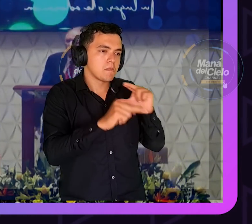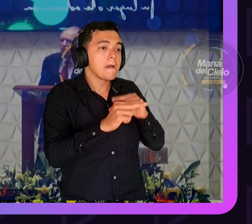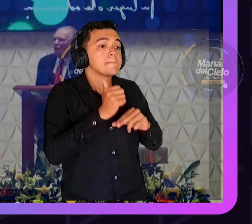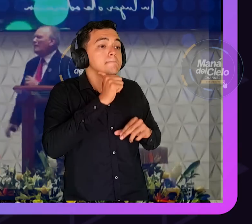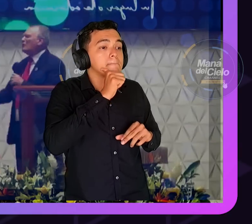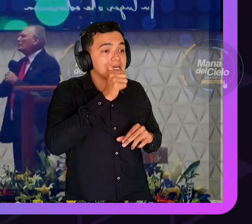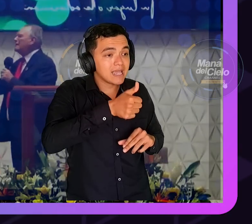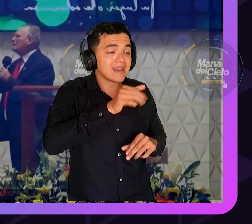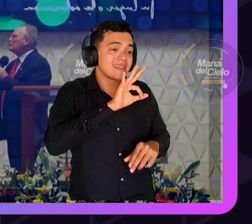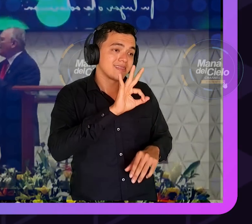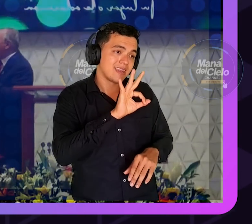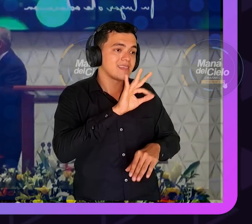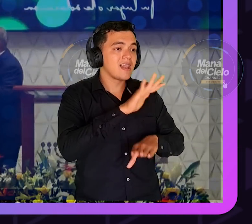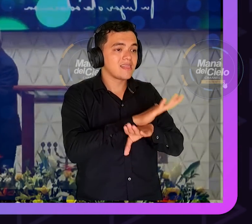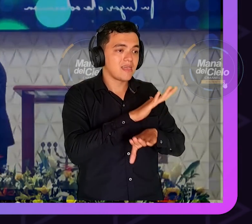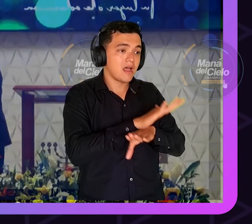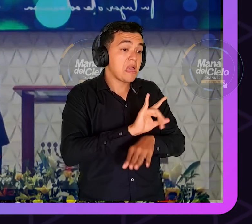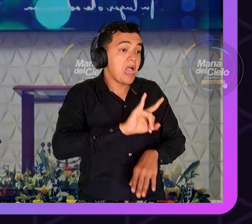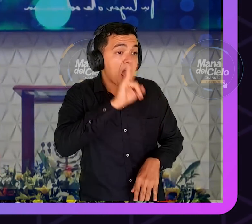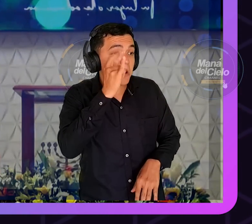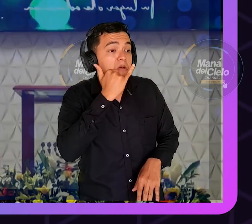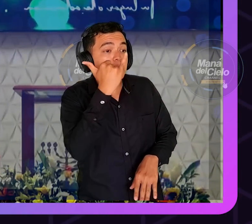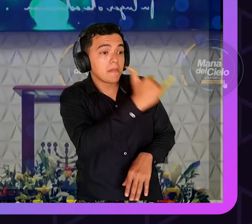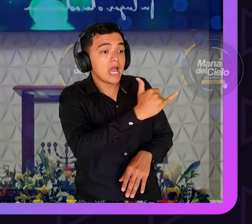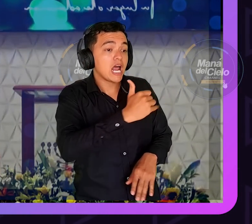no podemos renunciar al compromiso